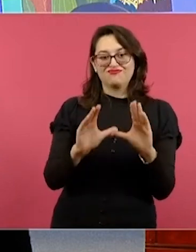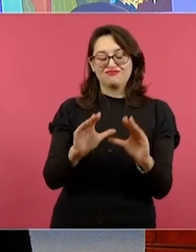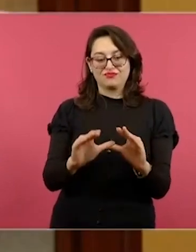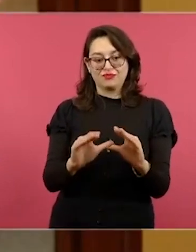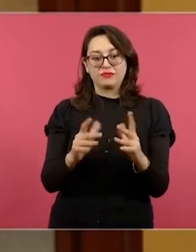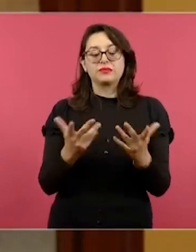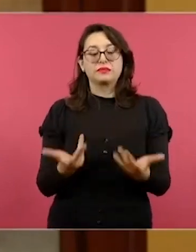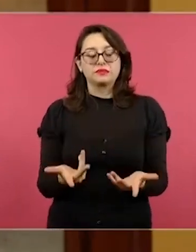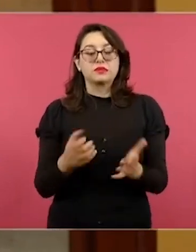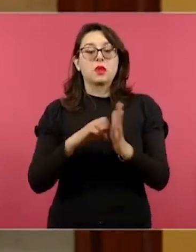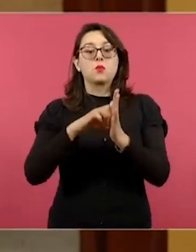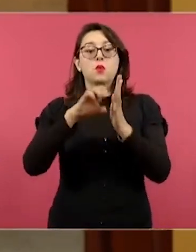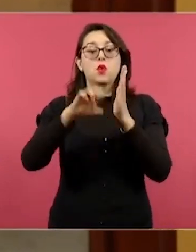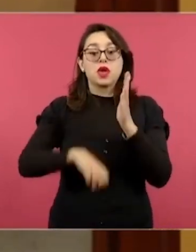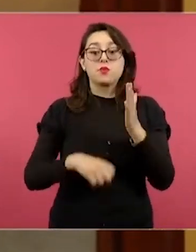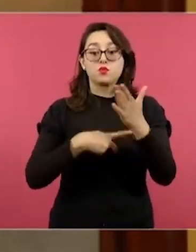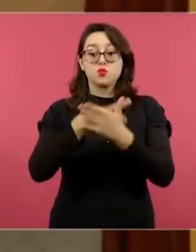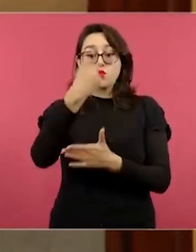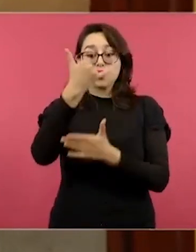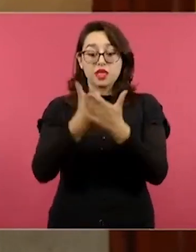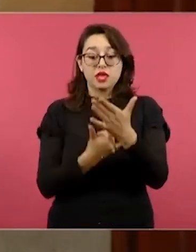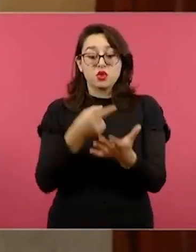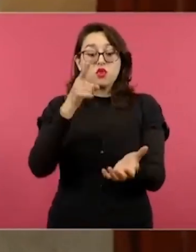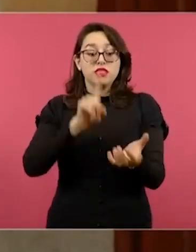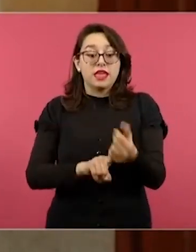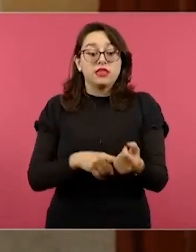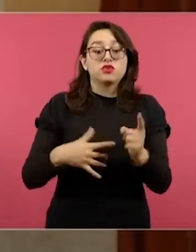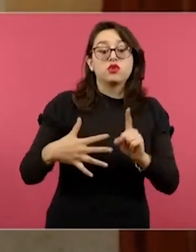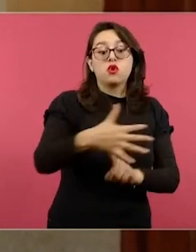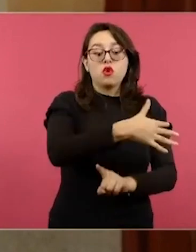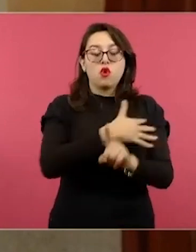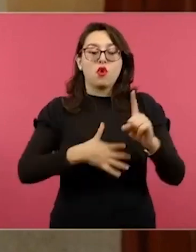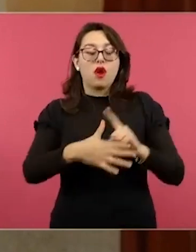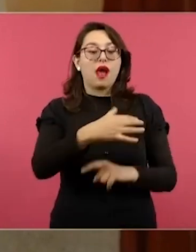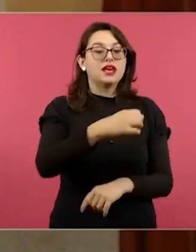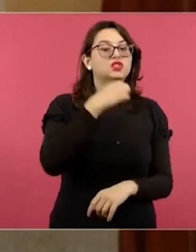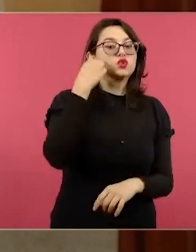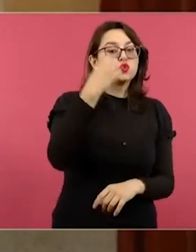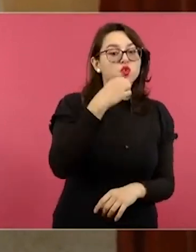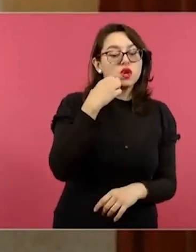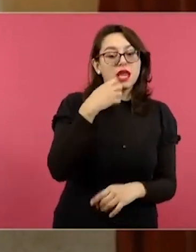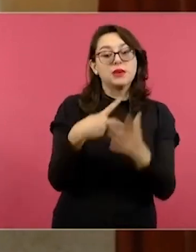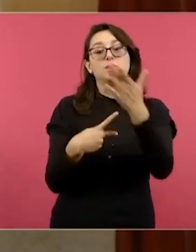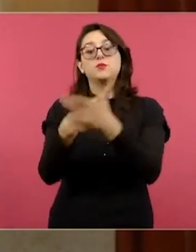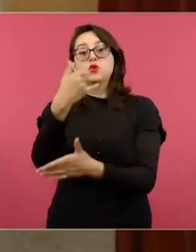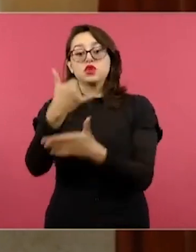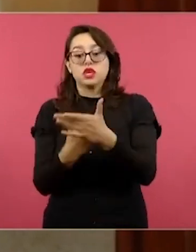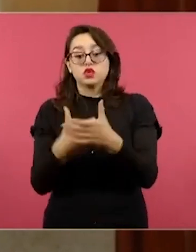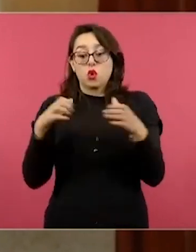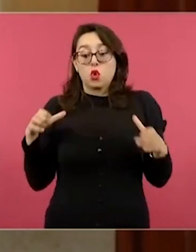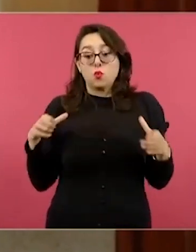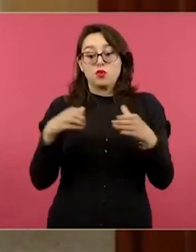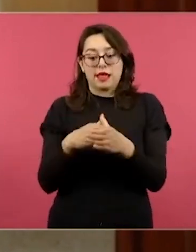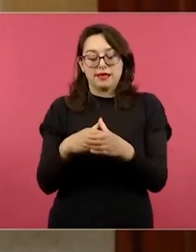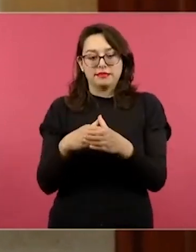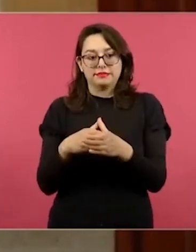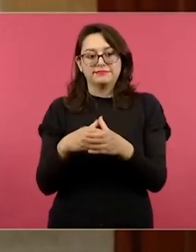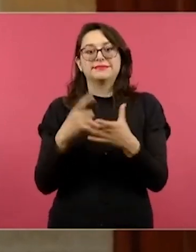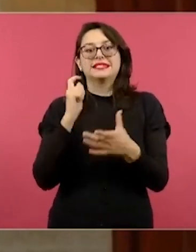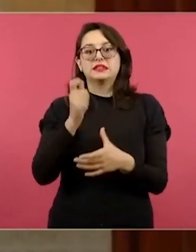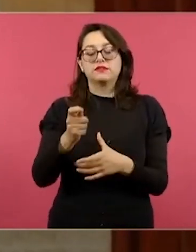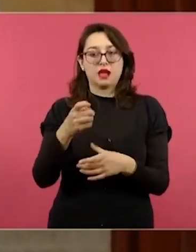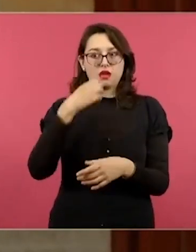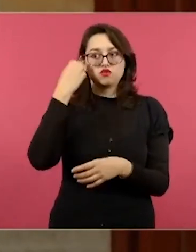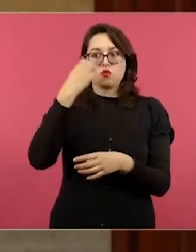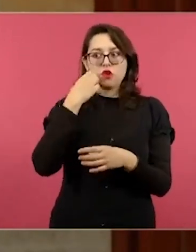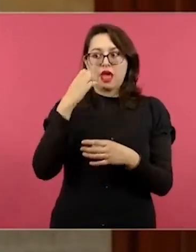escolares, es para trabajarlo en una comunidad escolar. En el caso de los comunitarios, es para ir más allá de las paredes del aula,